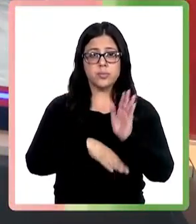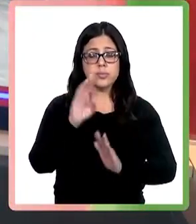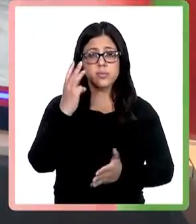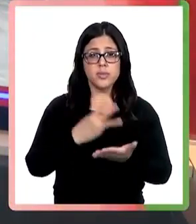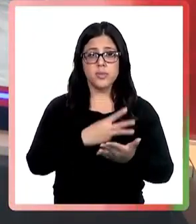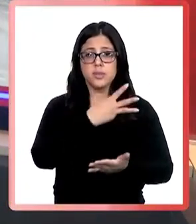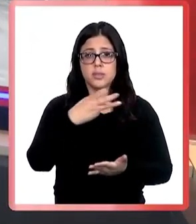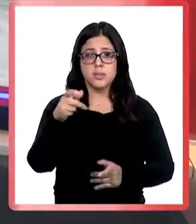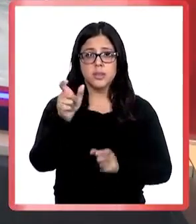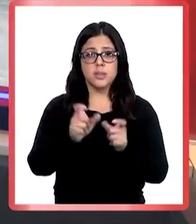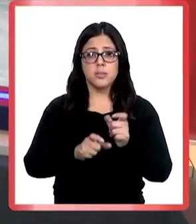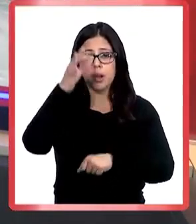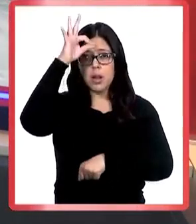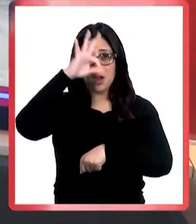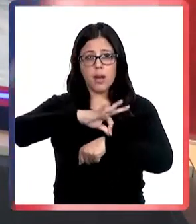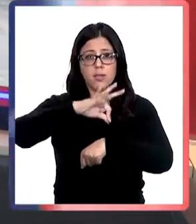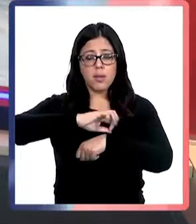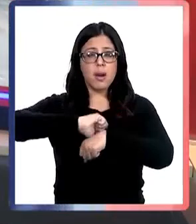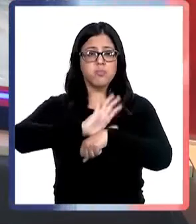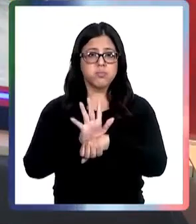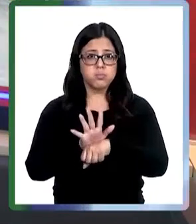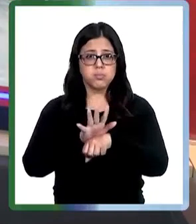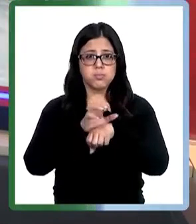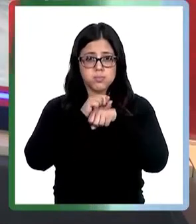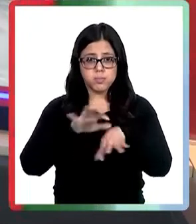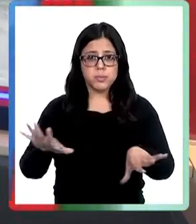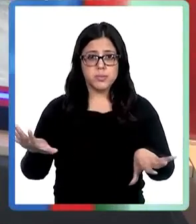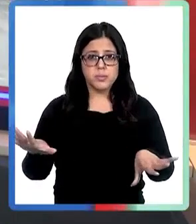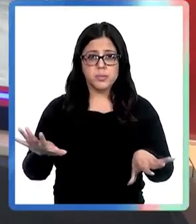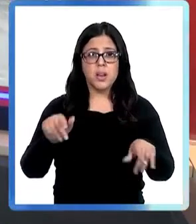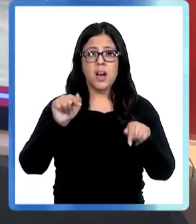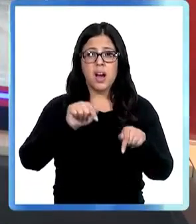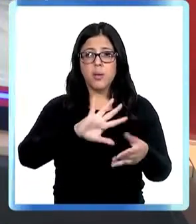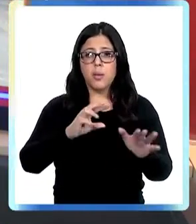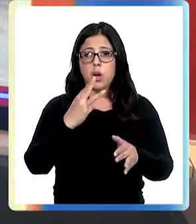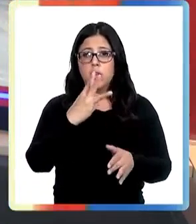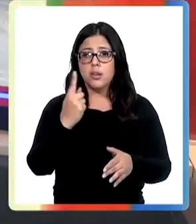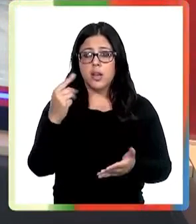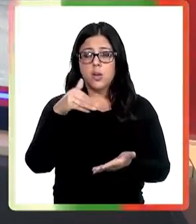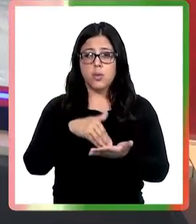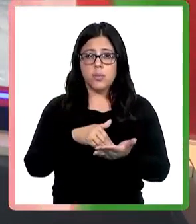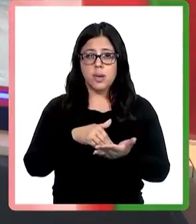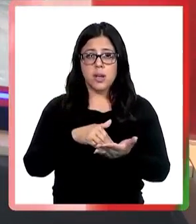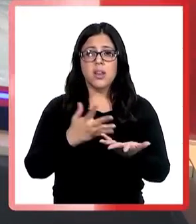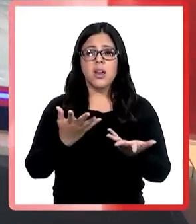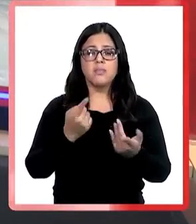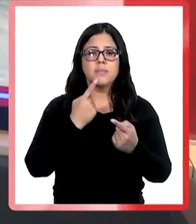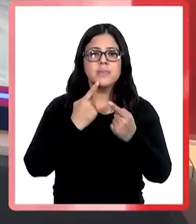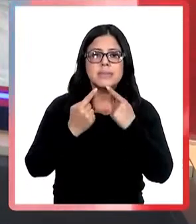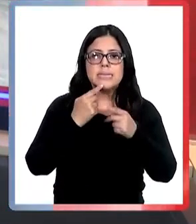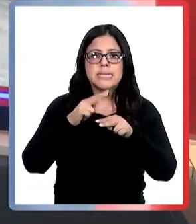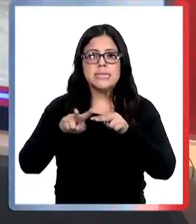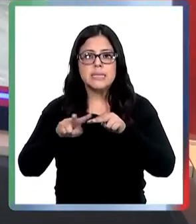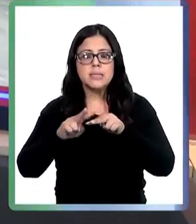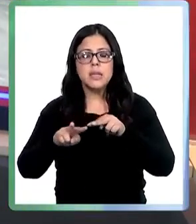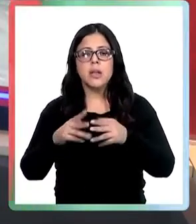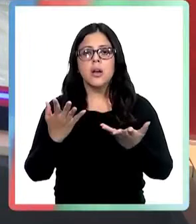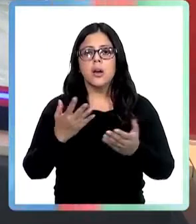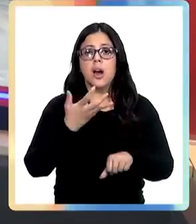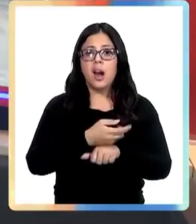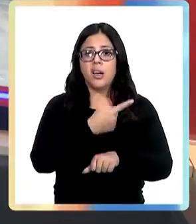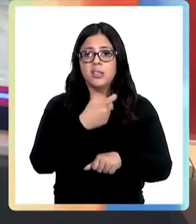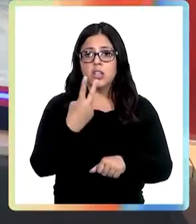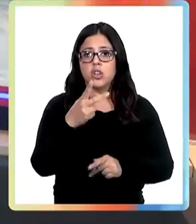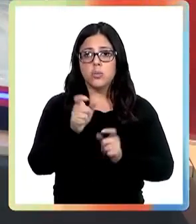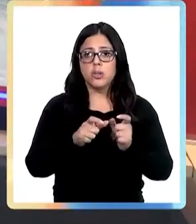más de 3.300 se contagiaron de COVID-19, con cerca de 31.000 exámenes realizados. Todavía hay 102